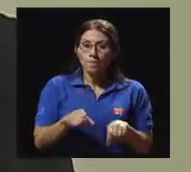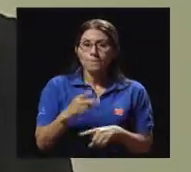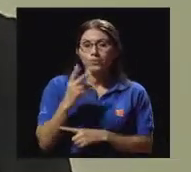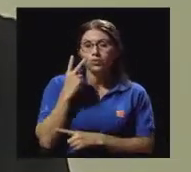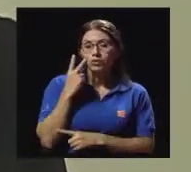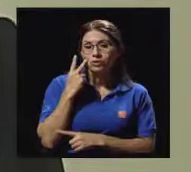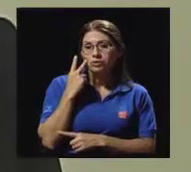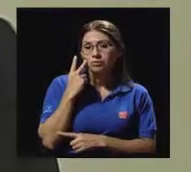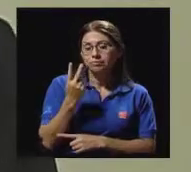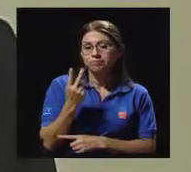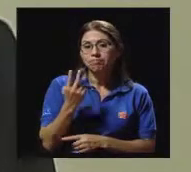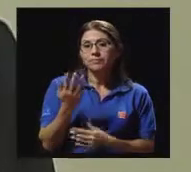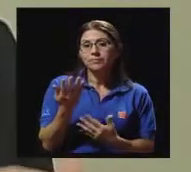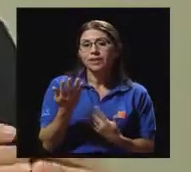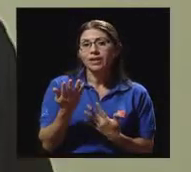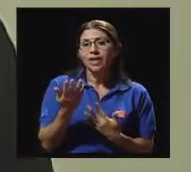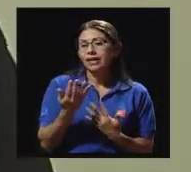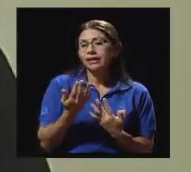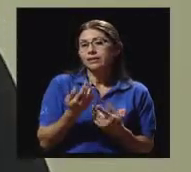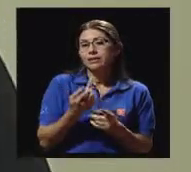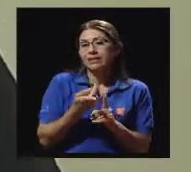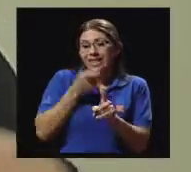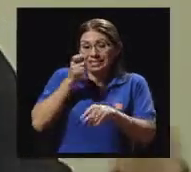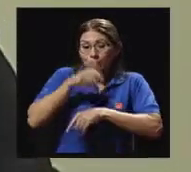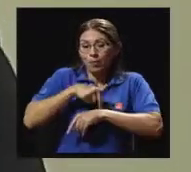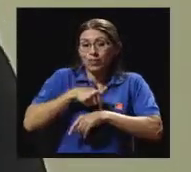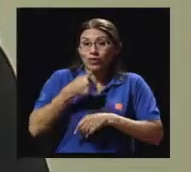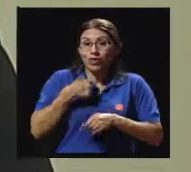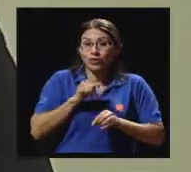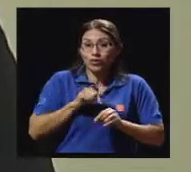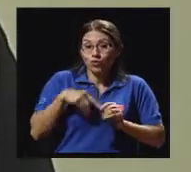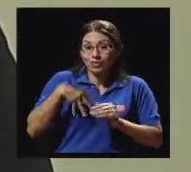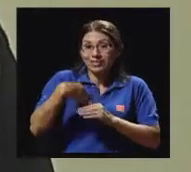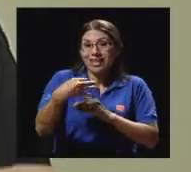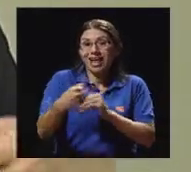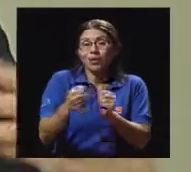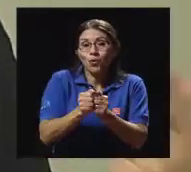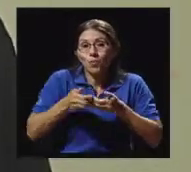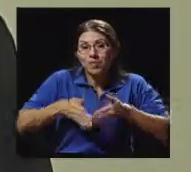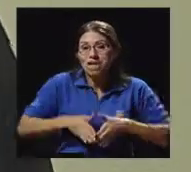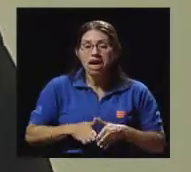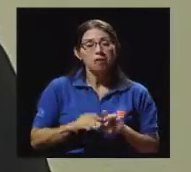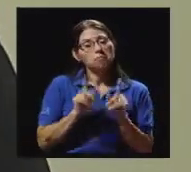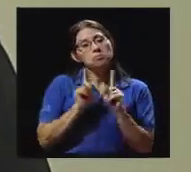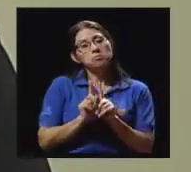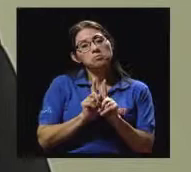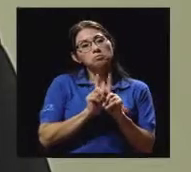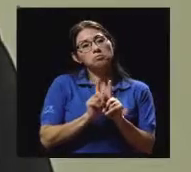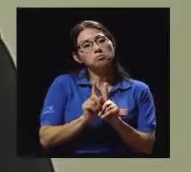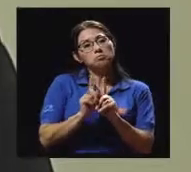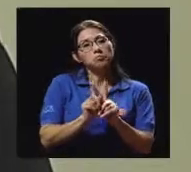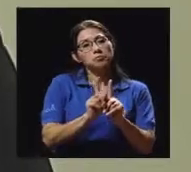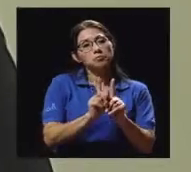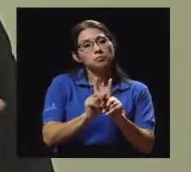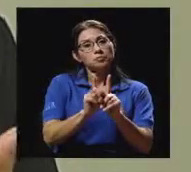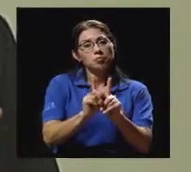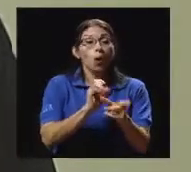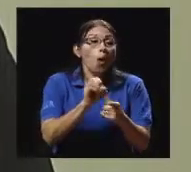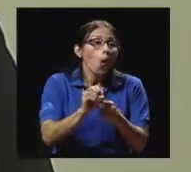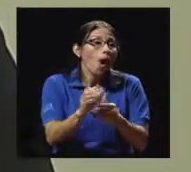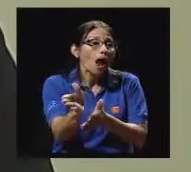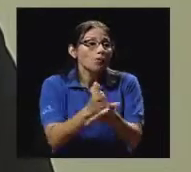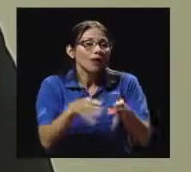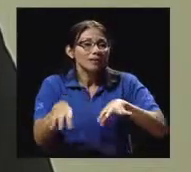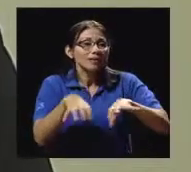el momento que yo salgo con mi hija a caminar un poquito, a hacer una actividad al aire libre. Hay